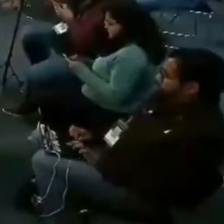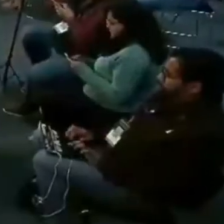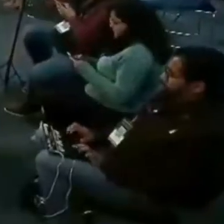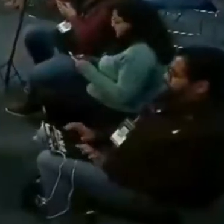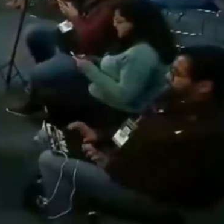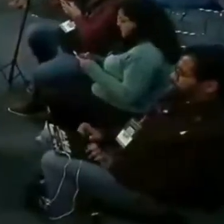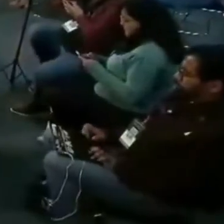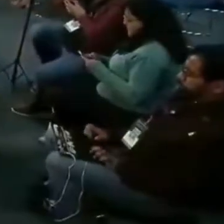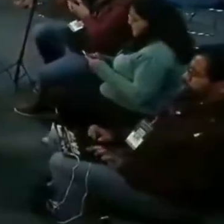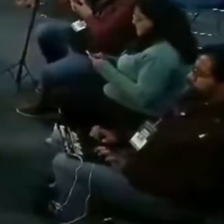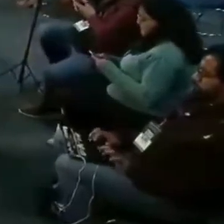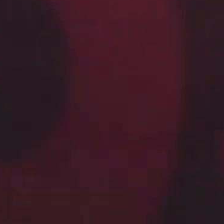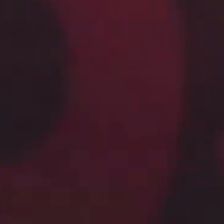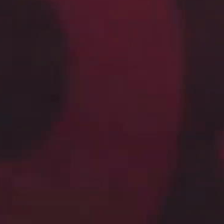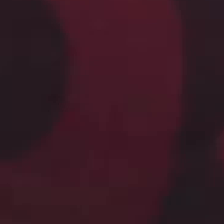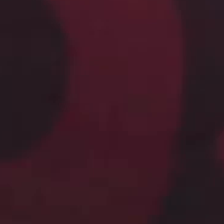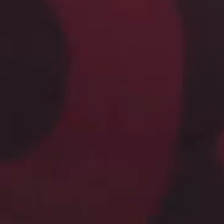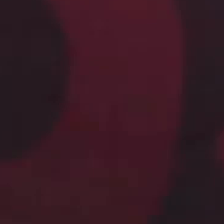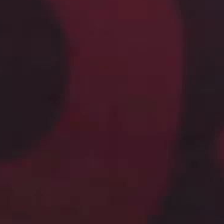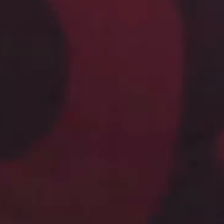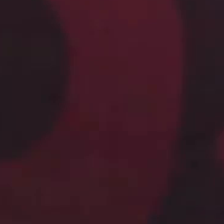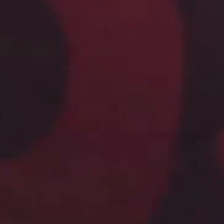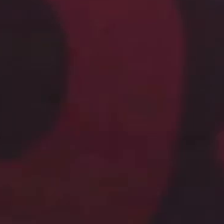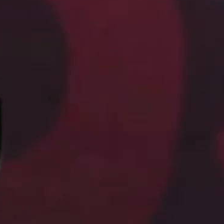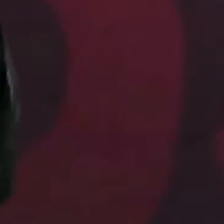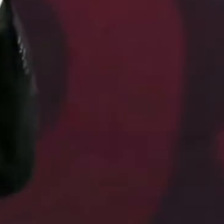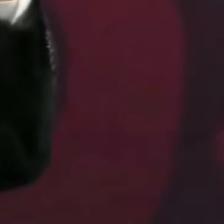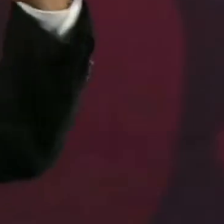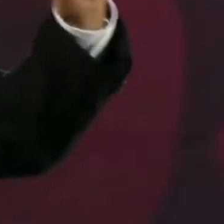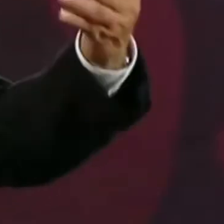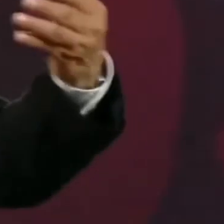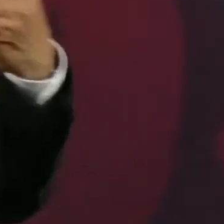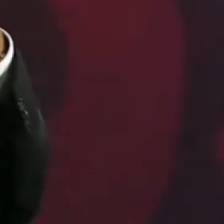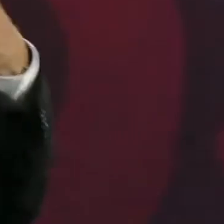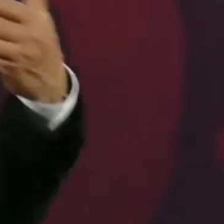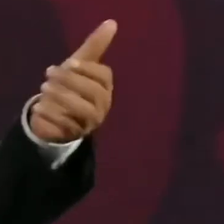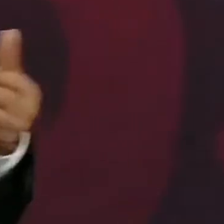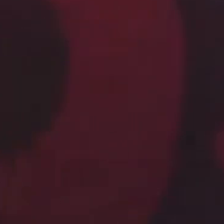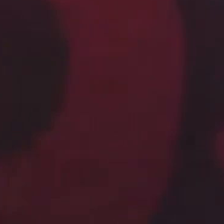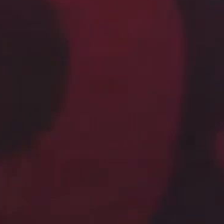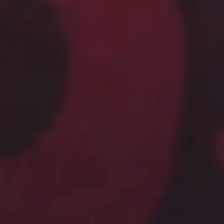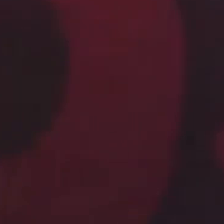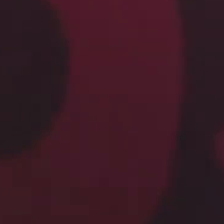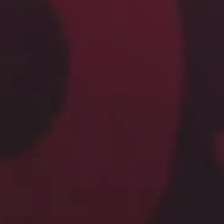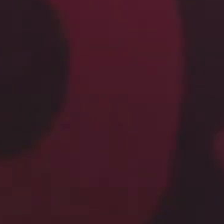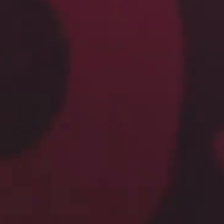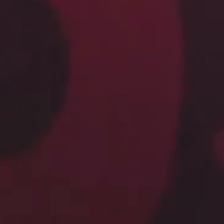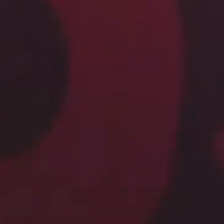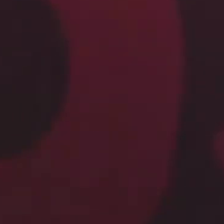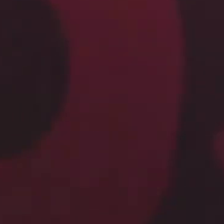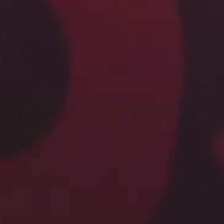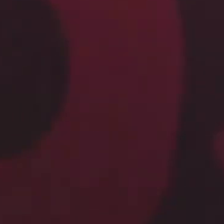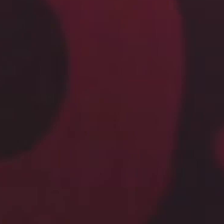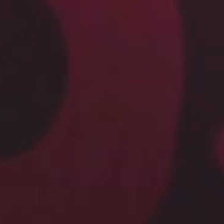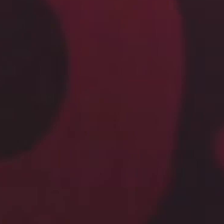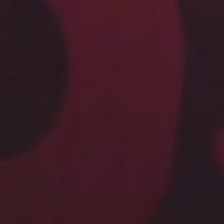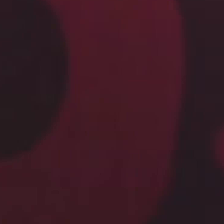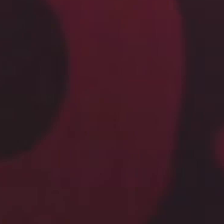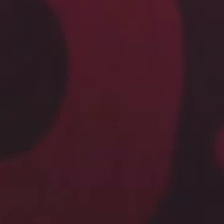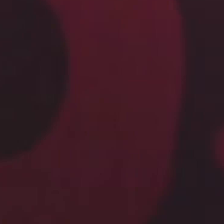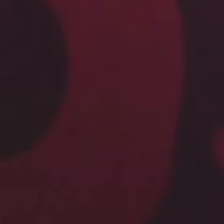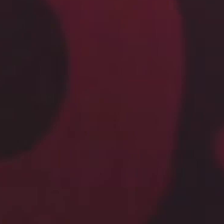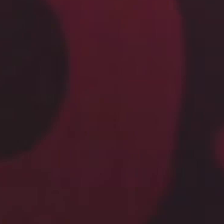y empiezan las negociaciones. Entonces, el secretario de Hacienda